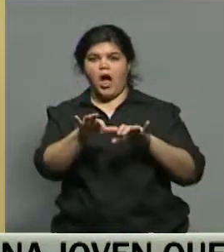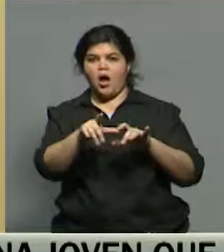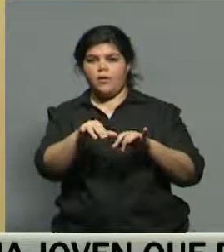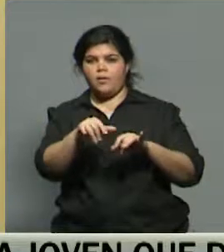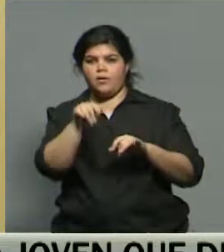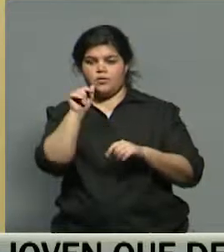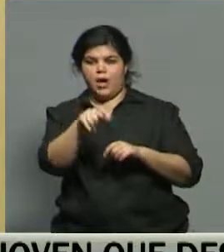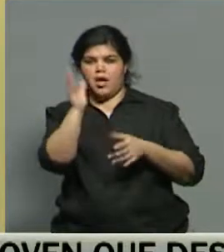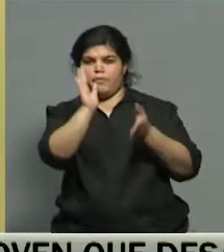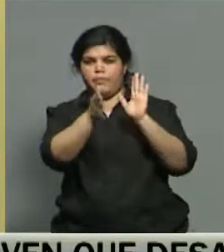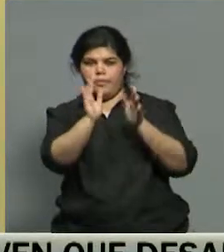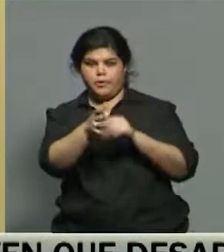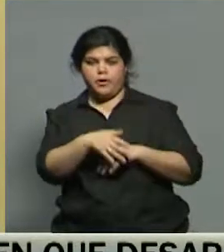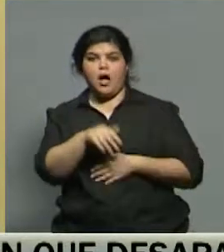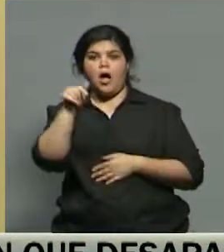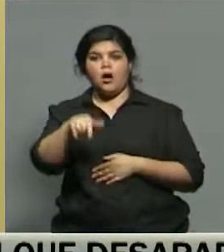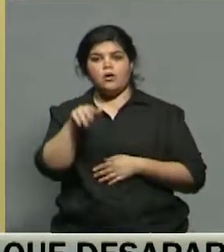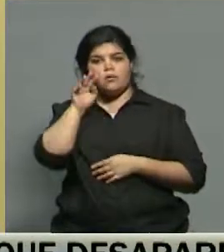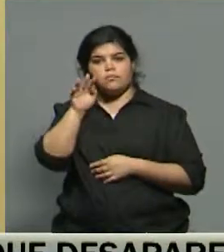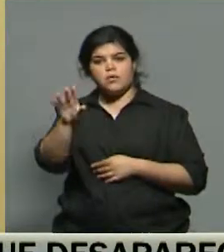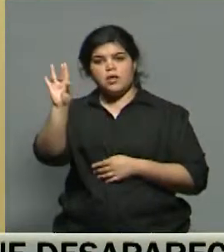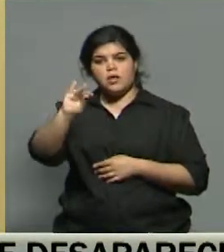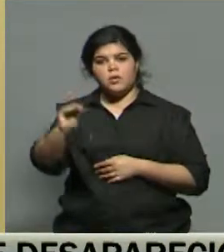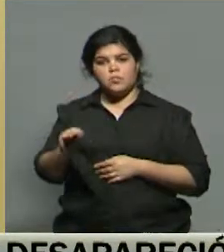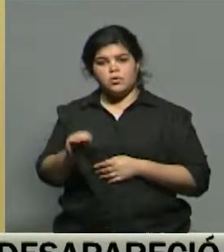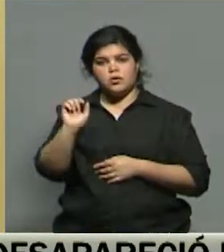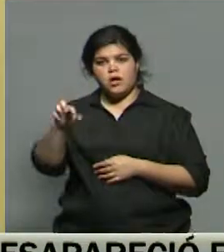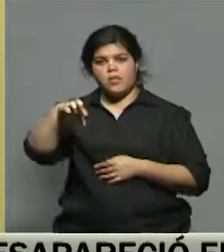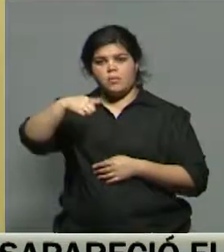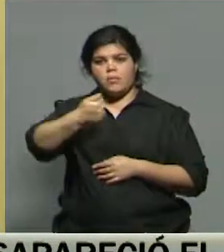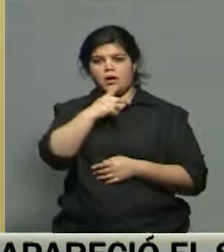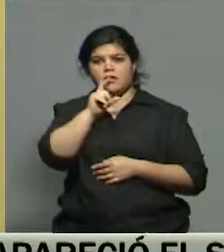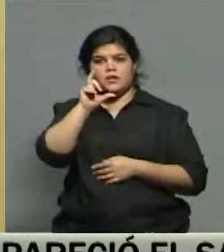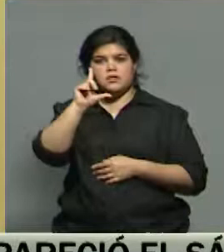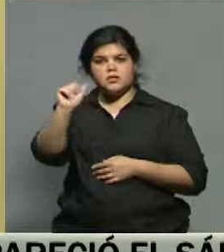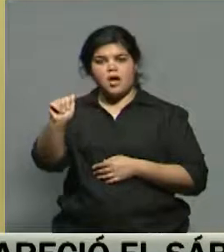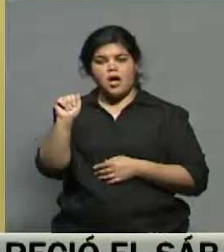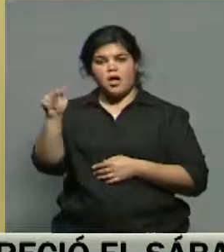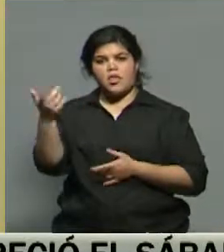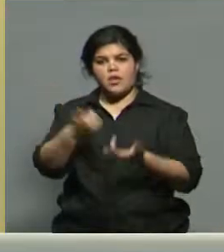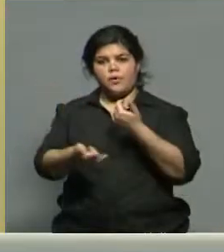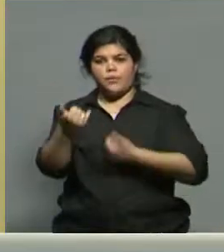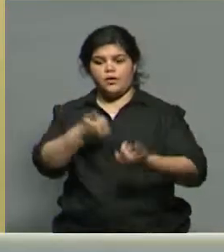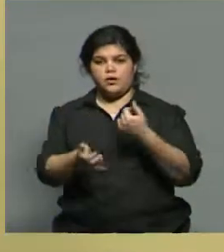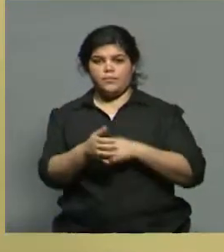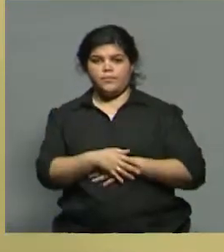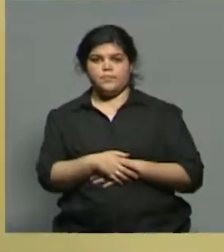Vamos a escuchar lo que decía la diputada del PJ, Patricia Galván, comentándonos sobre este proyecto.